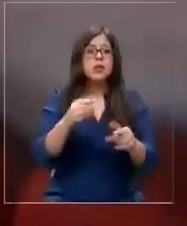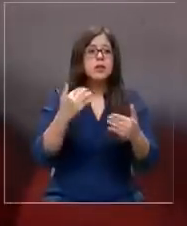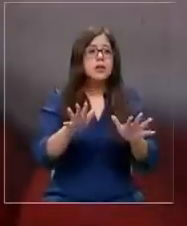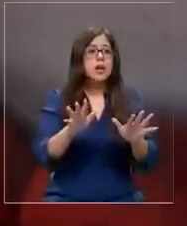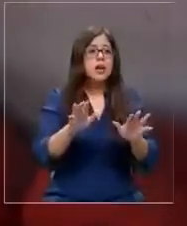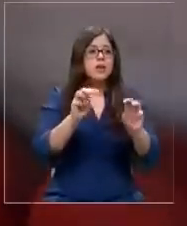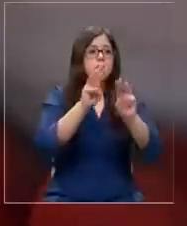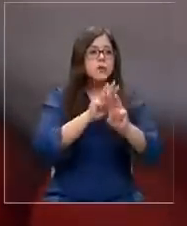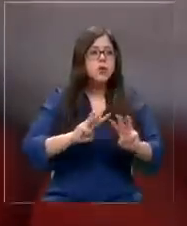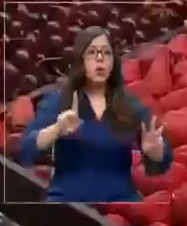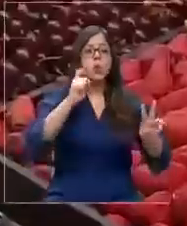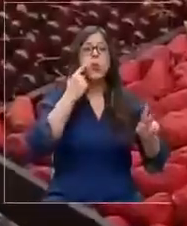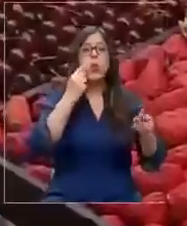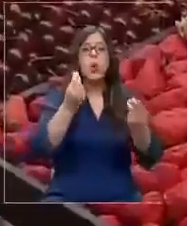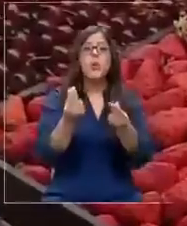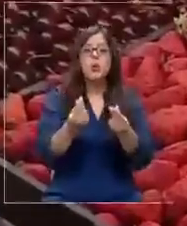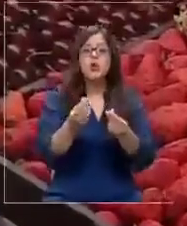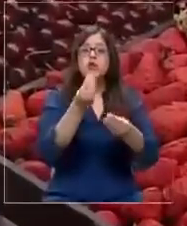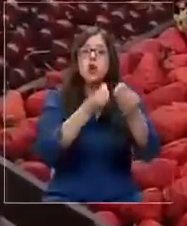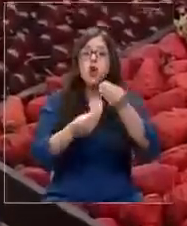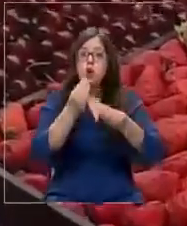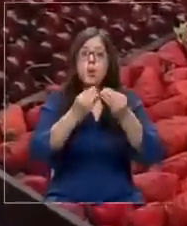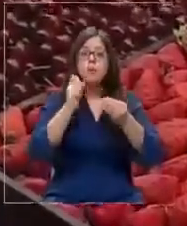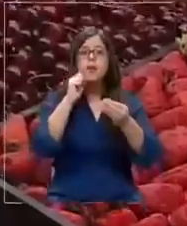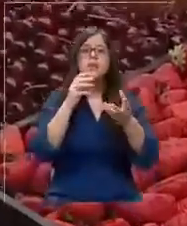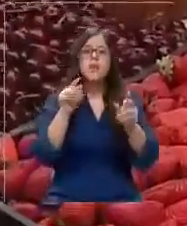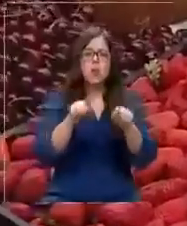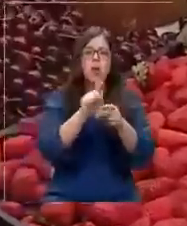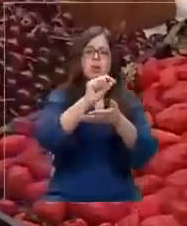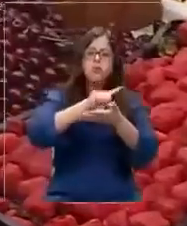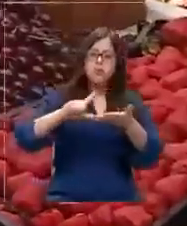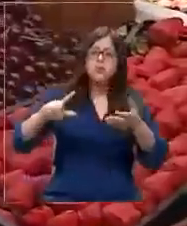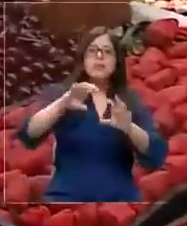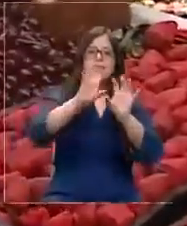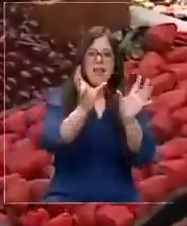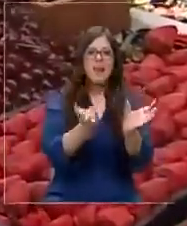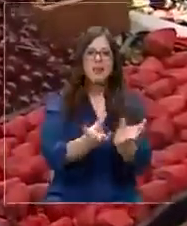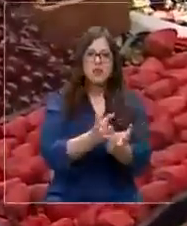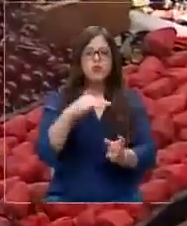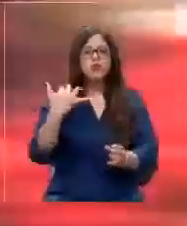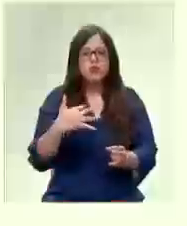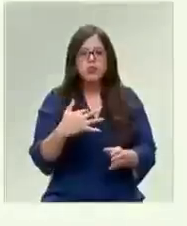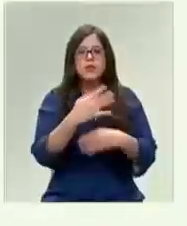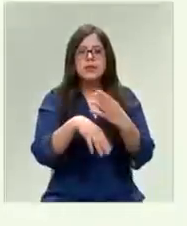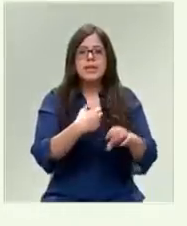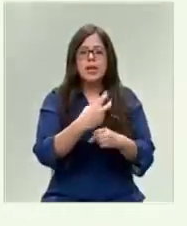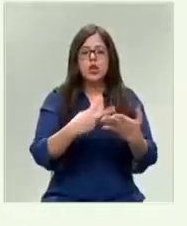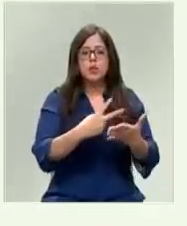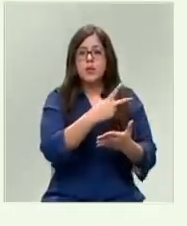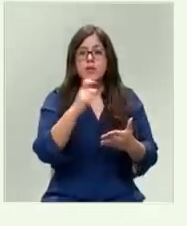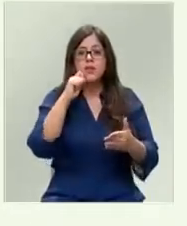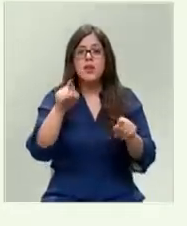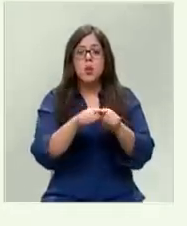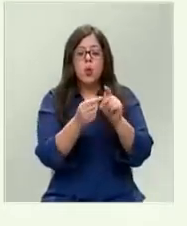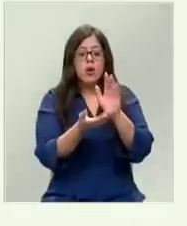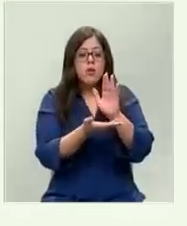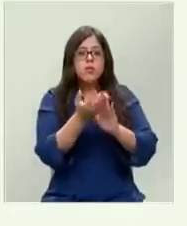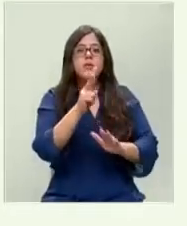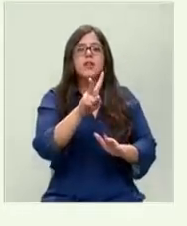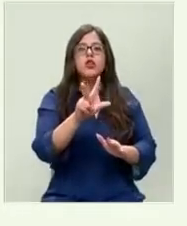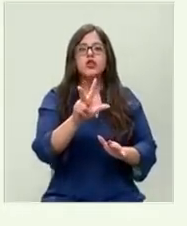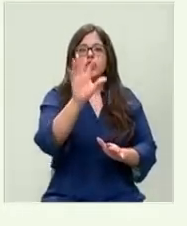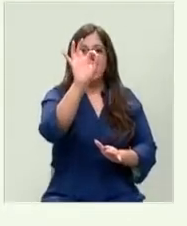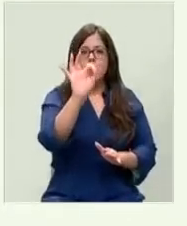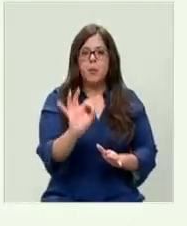Naciones Unidas, el precio de lo que comemos aumentó internacionalmente de manera significativa durante 2021, llegando a un 28%